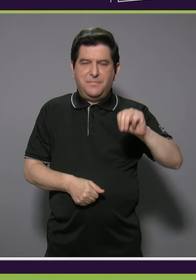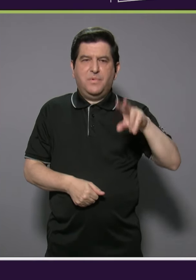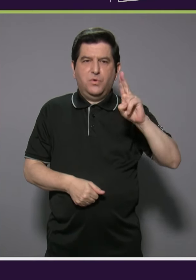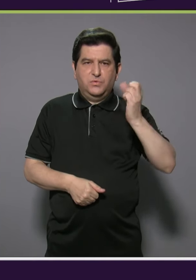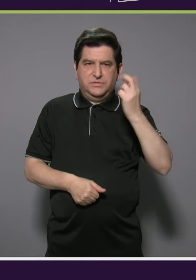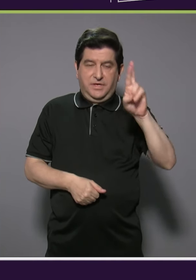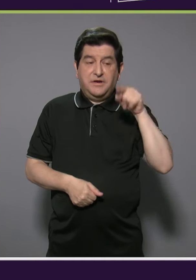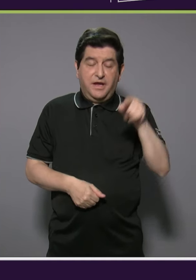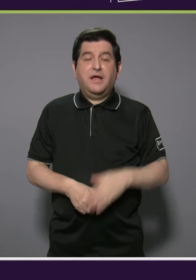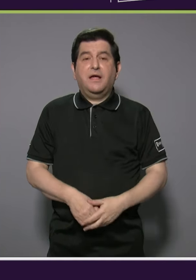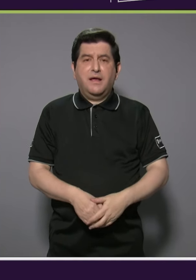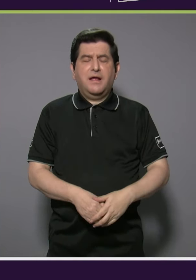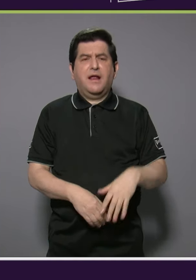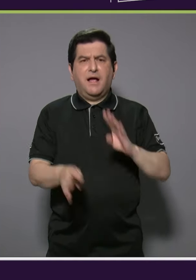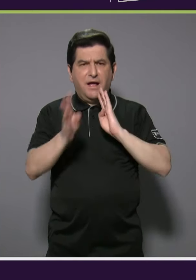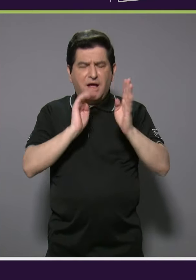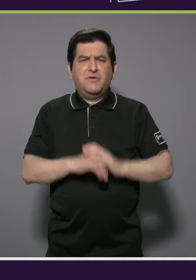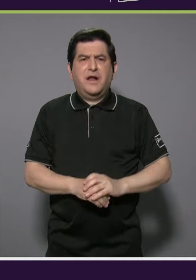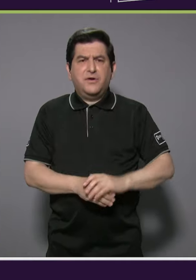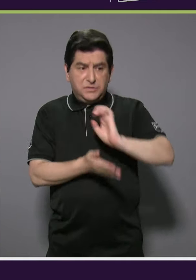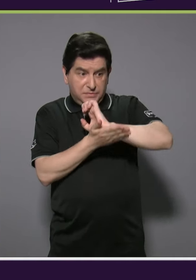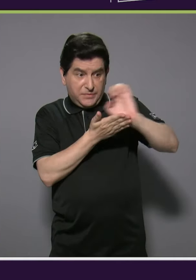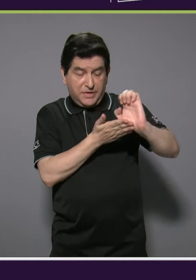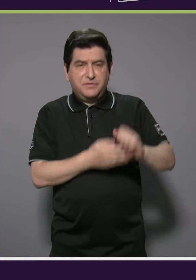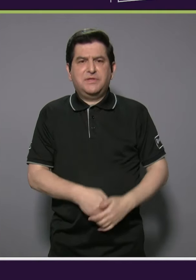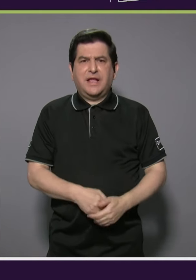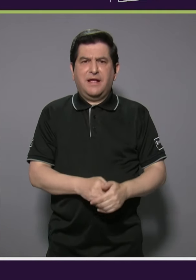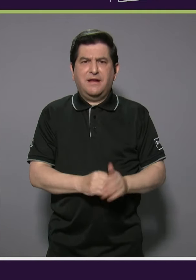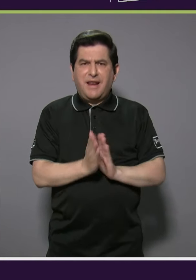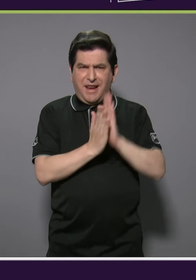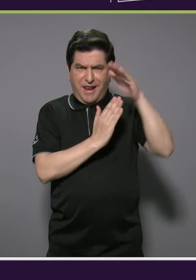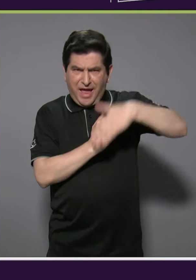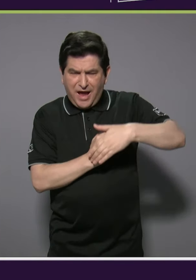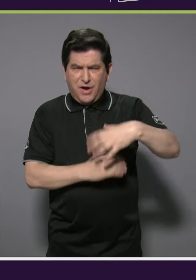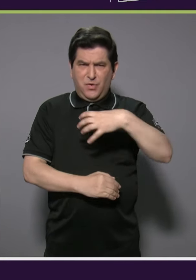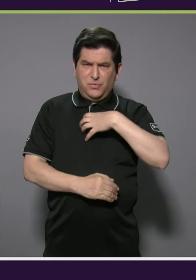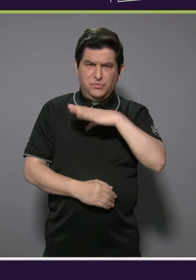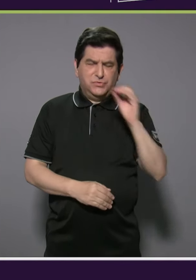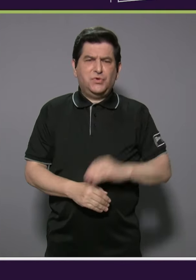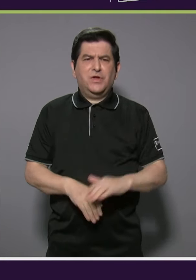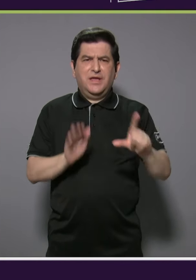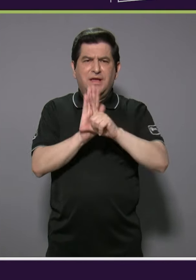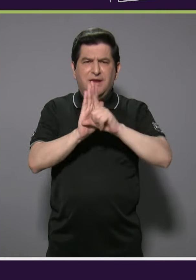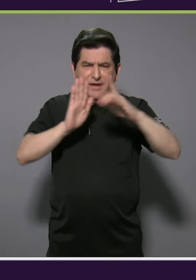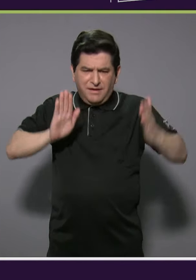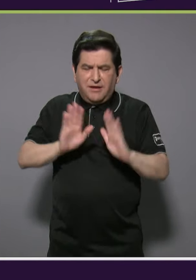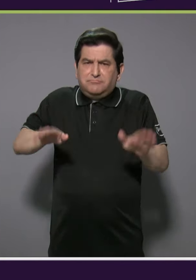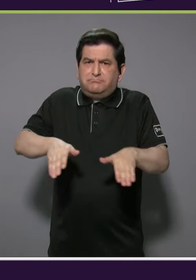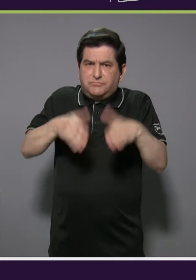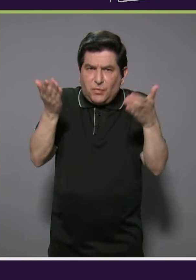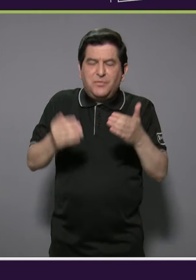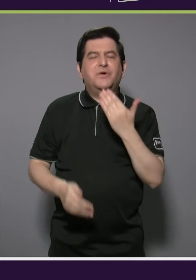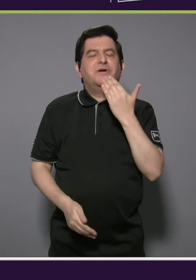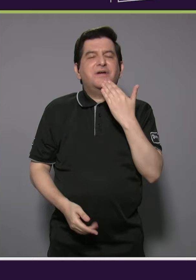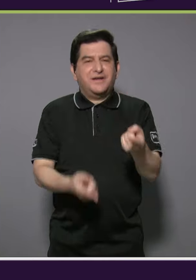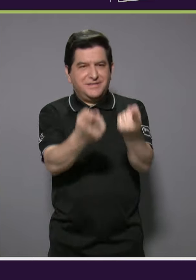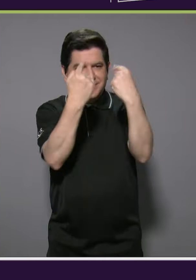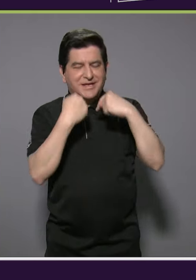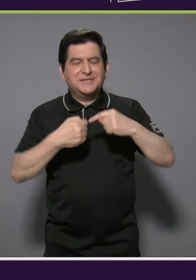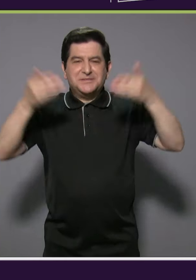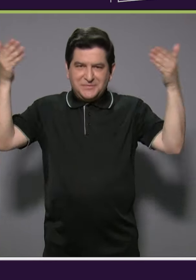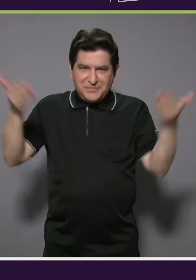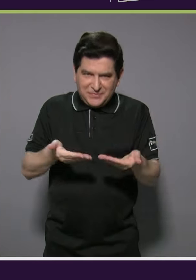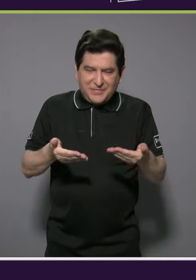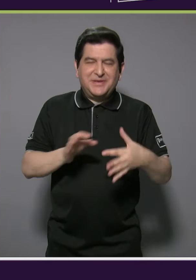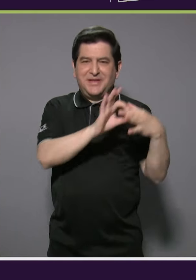prevenir el abuso patrimonial y también cómo enfrentar de manera legal estas situaciones. Muchas gracias Juan Carlos por acompañarnos y bienvenido a